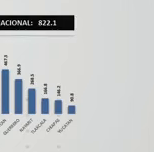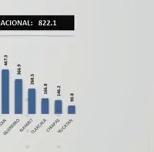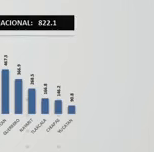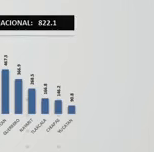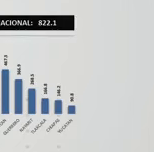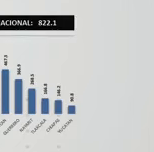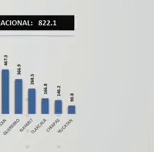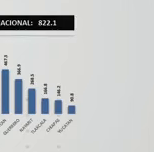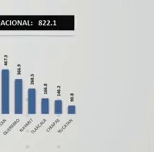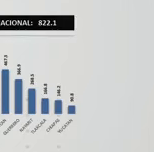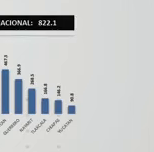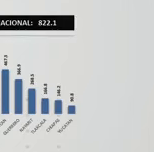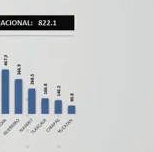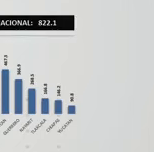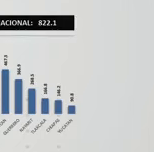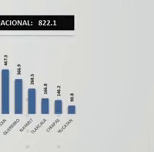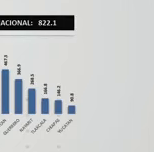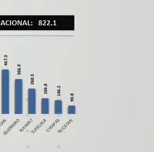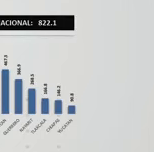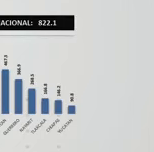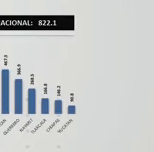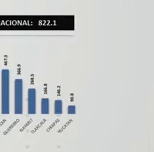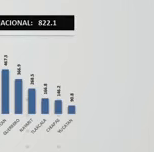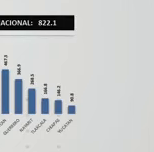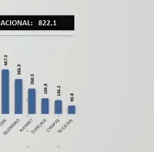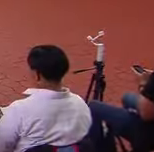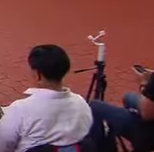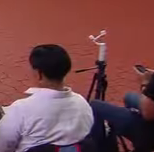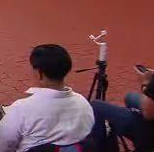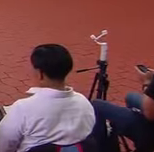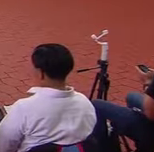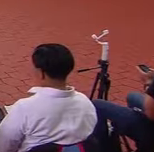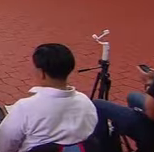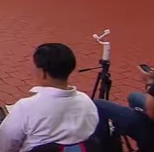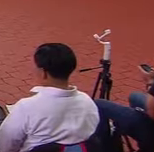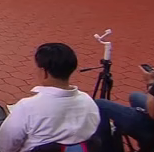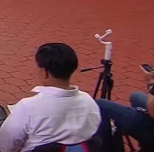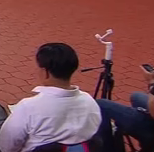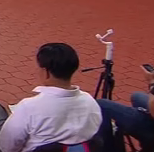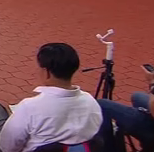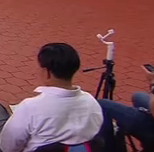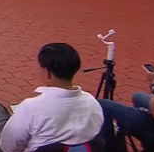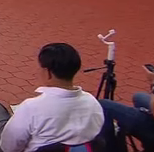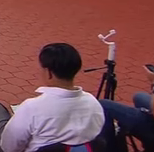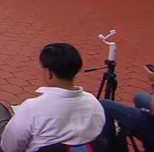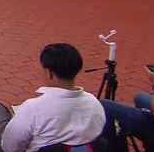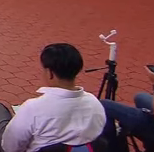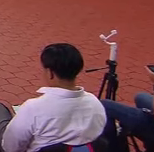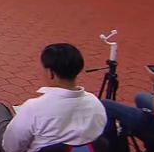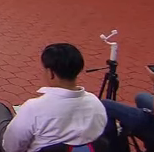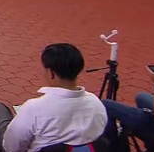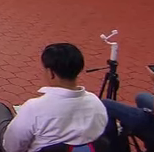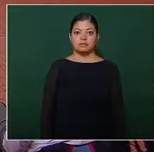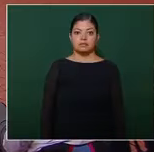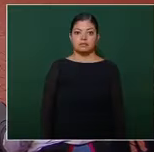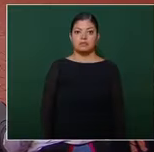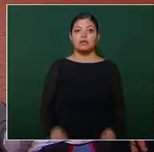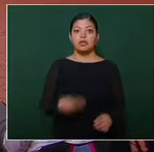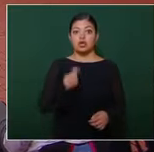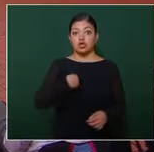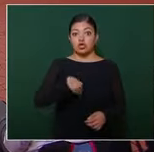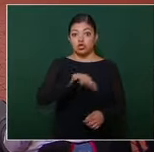el día de hoy porque pudimos platicar con el presidente sobre temas específicos de la Agenda en los que estamos trabajando,